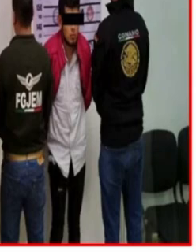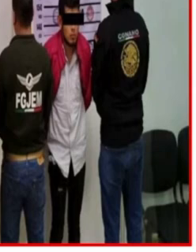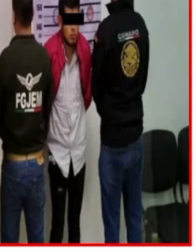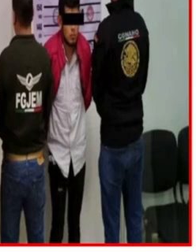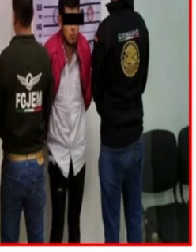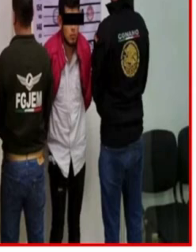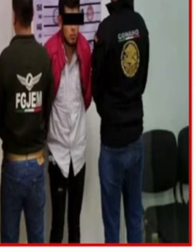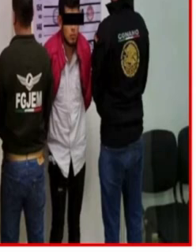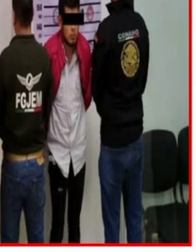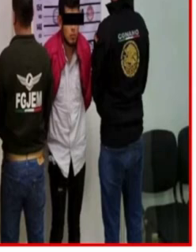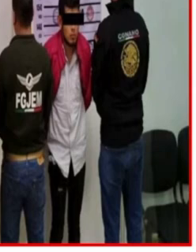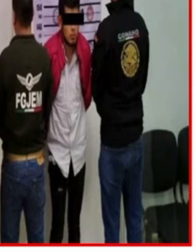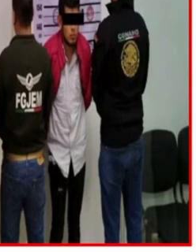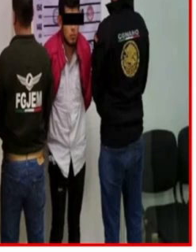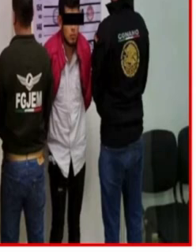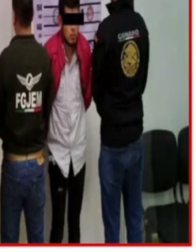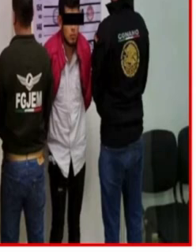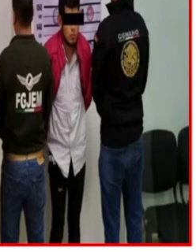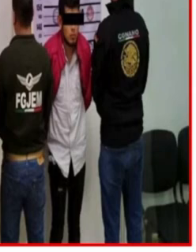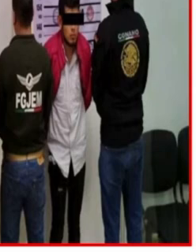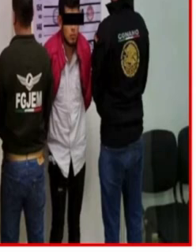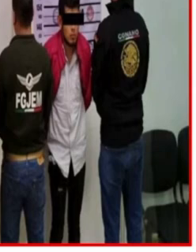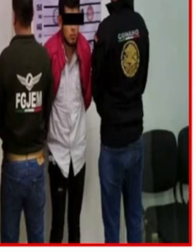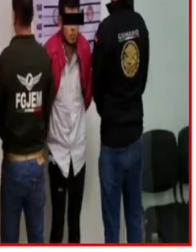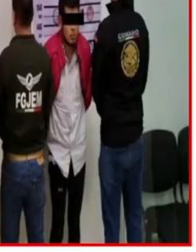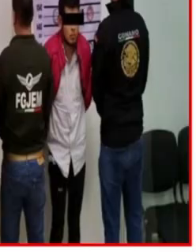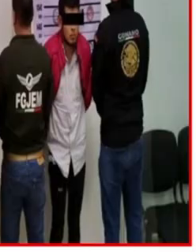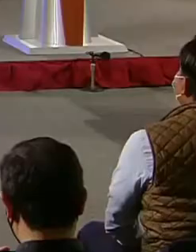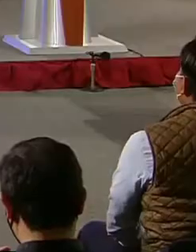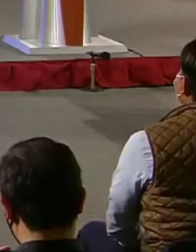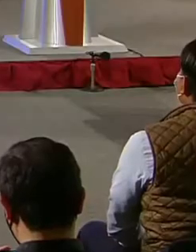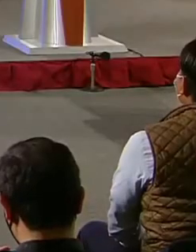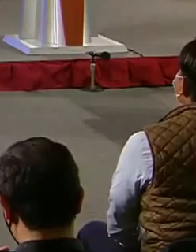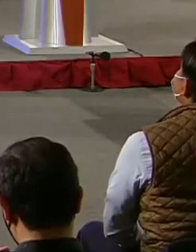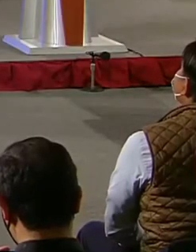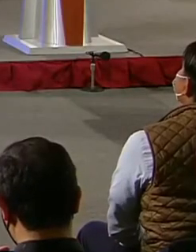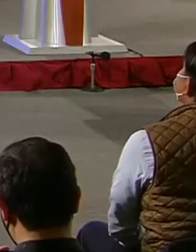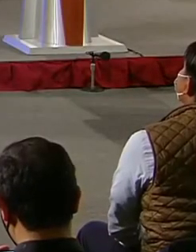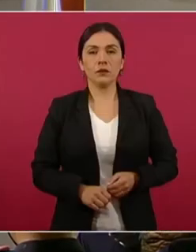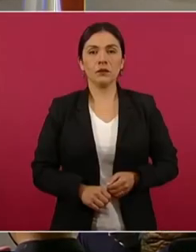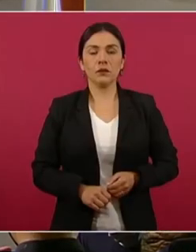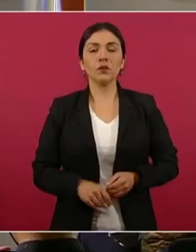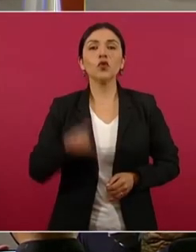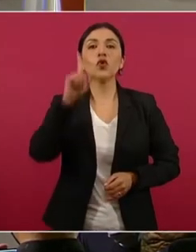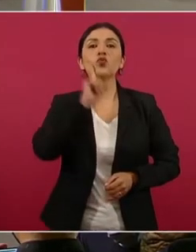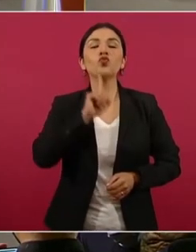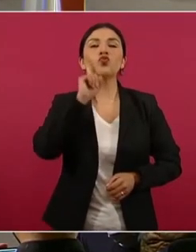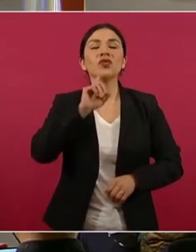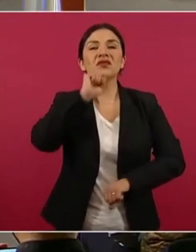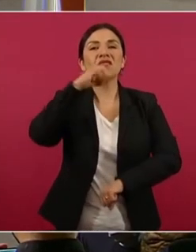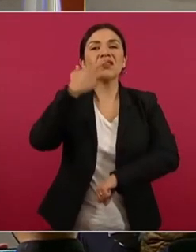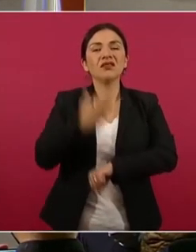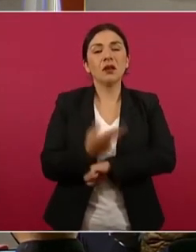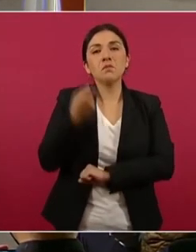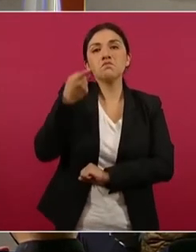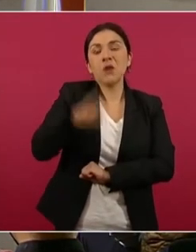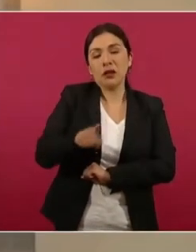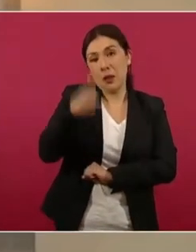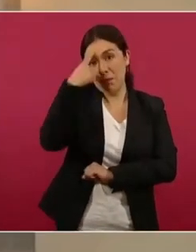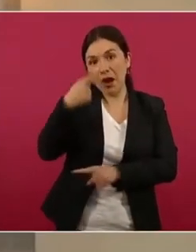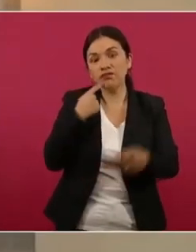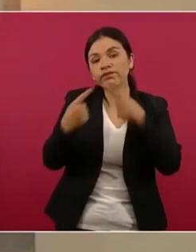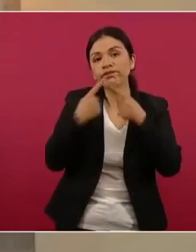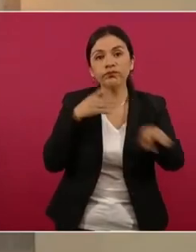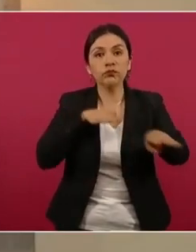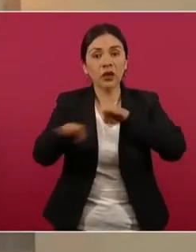trabajo anti homicidios, que por instrucciones de la secretaria Rosa Isela Rodríguez ya se encuentra trabajando. Ellos